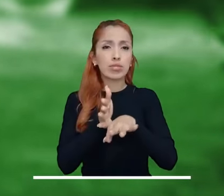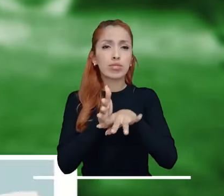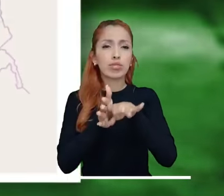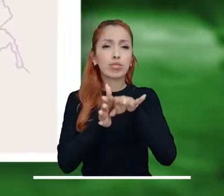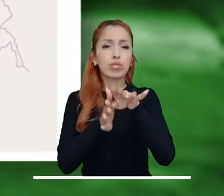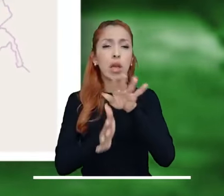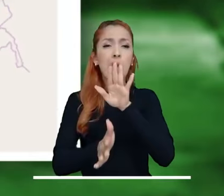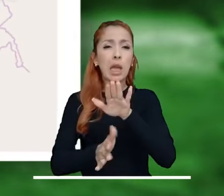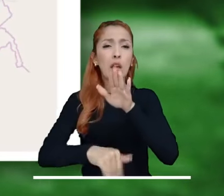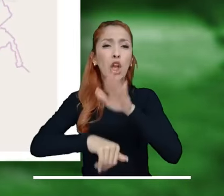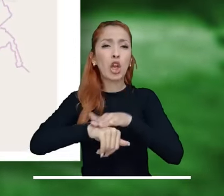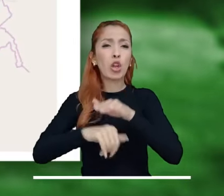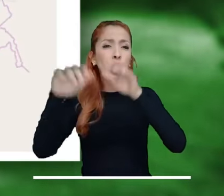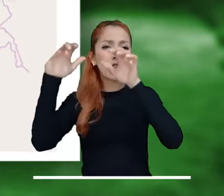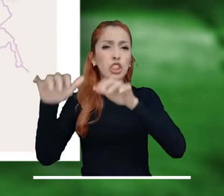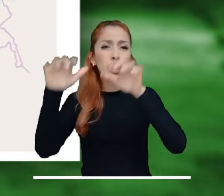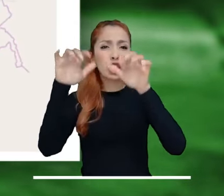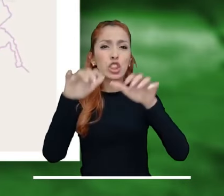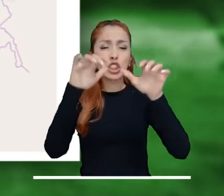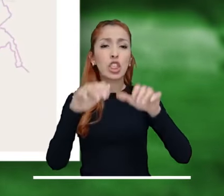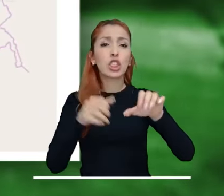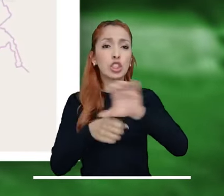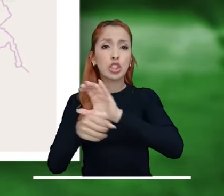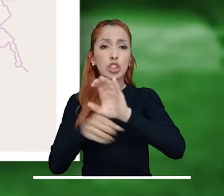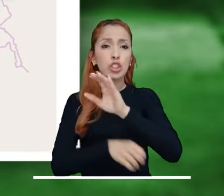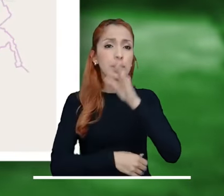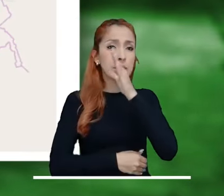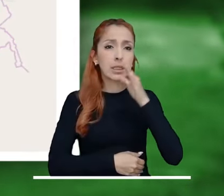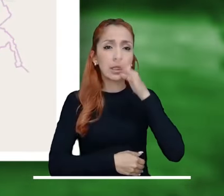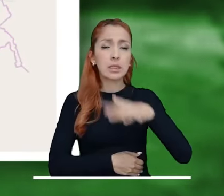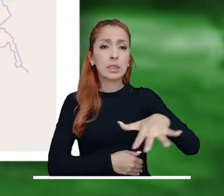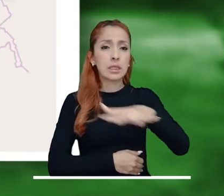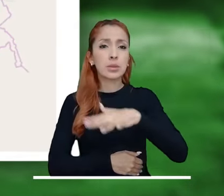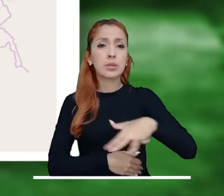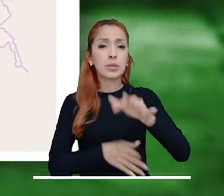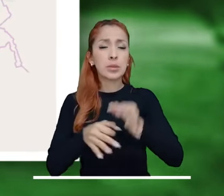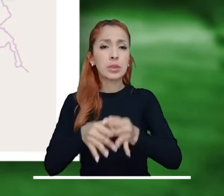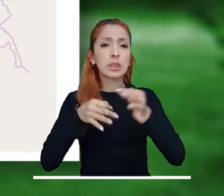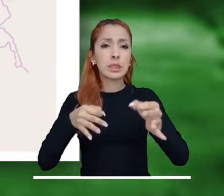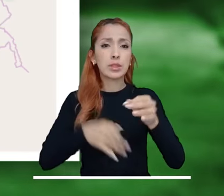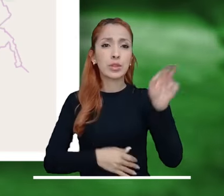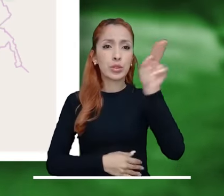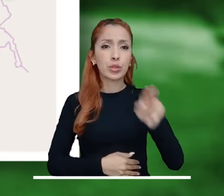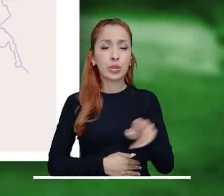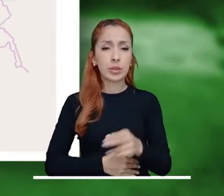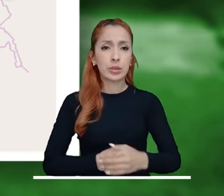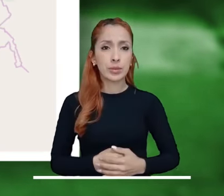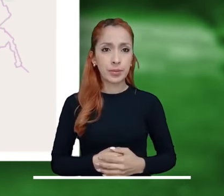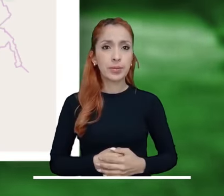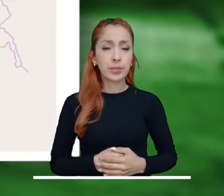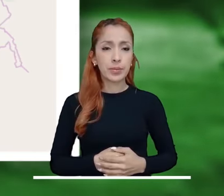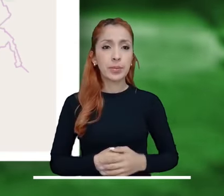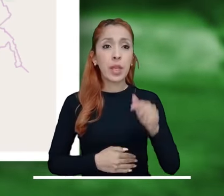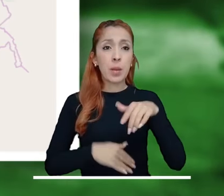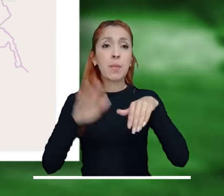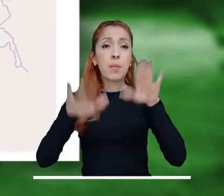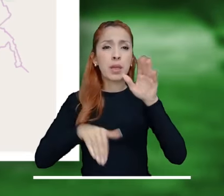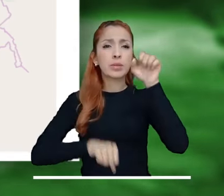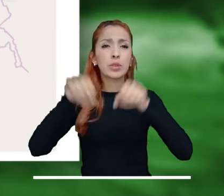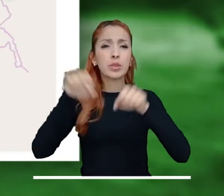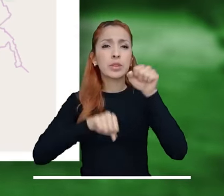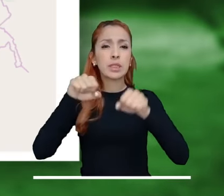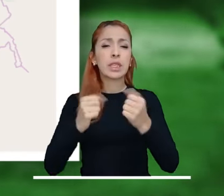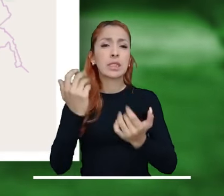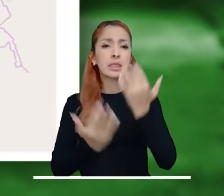a lo largo y ancho del país. Se reportan inundaciones por fuertes lluvias en la zona urbana y rural del